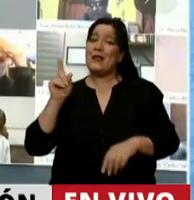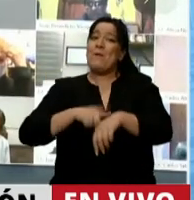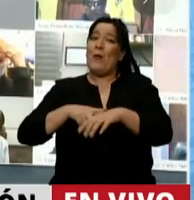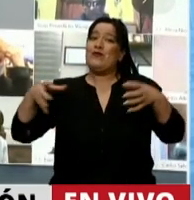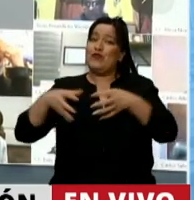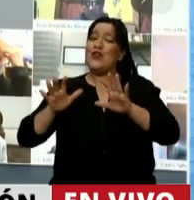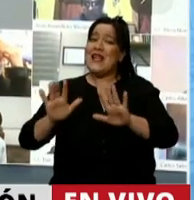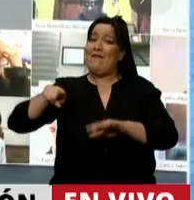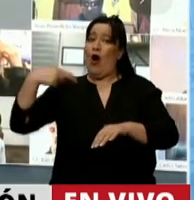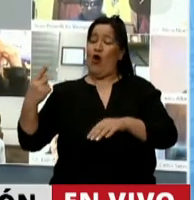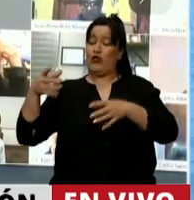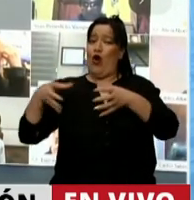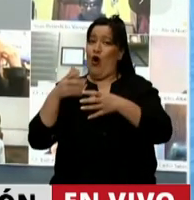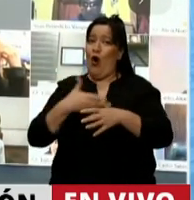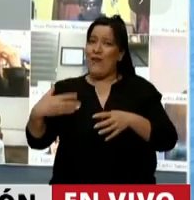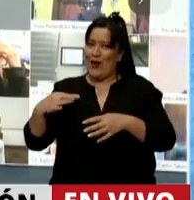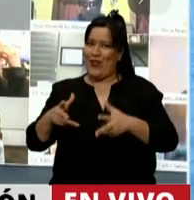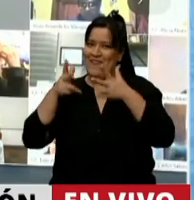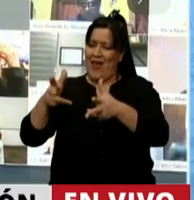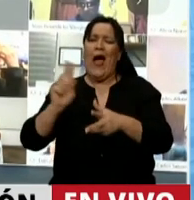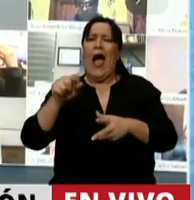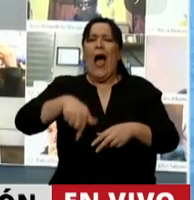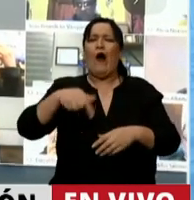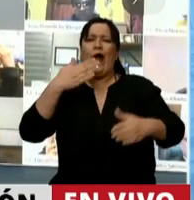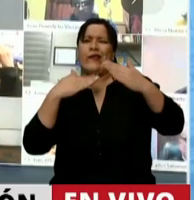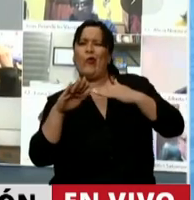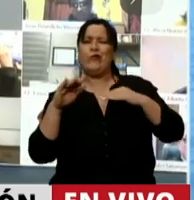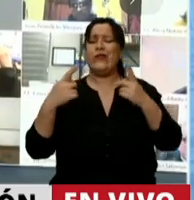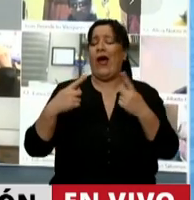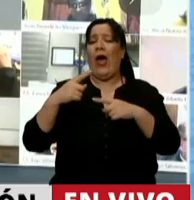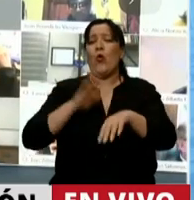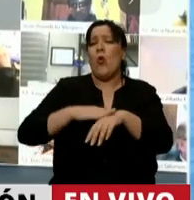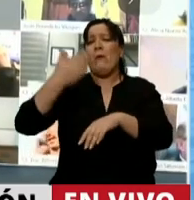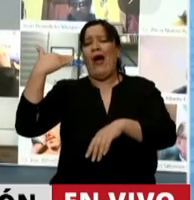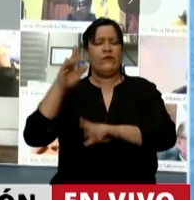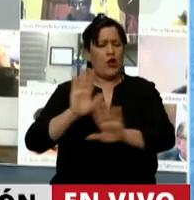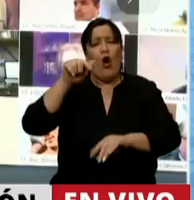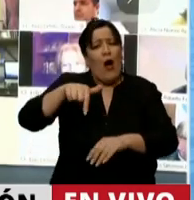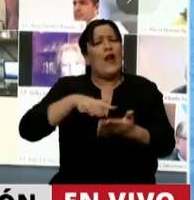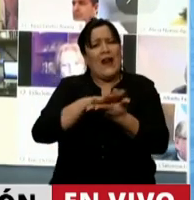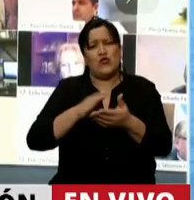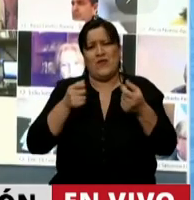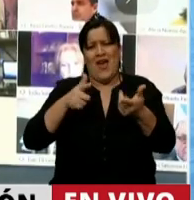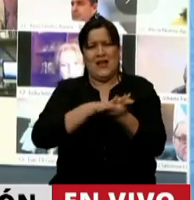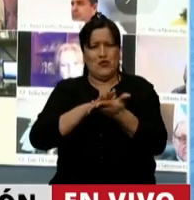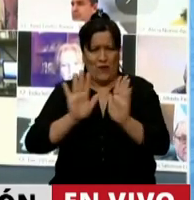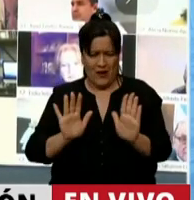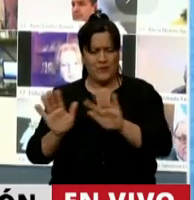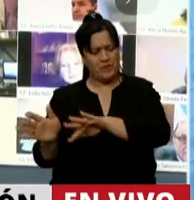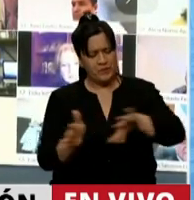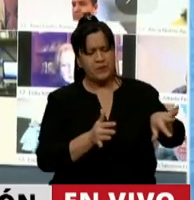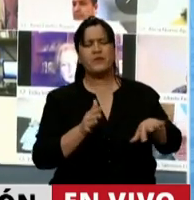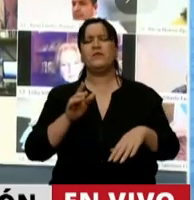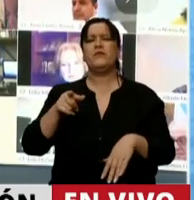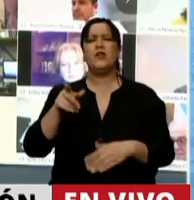gobierno. Pero no importa, nosotros vinimos acá no a poner excusas, sino a resolver los problemas de los argentinos y argentinas. Con respecto